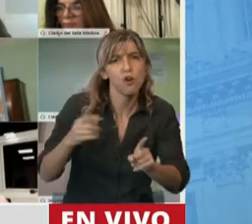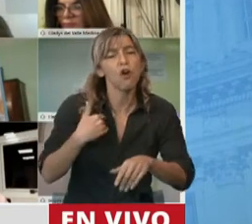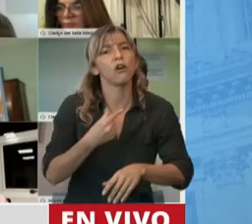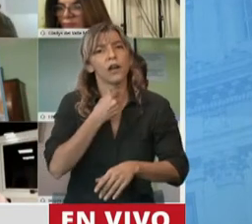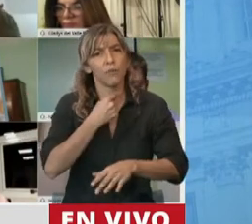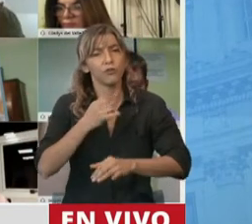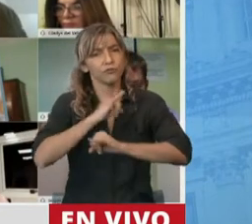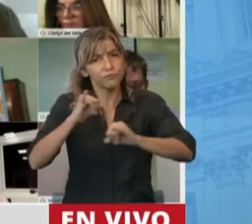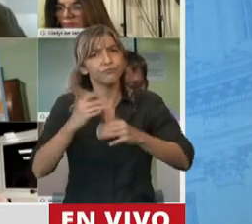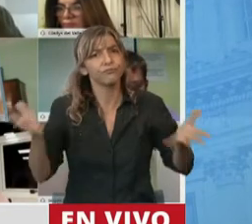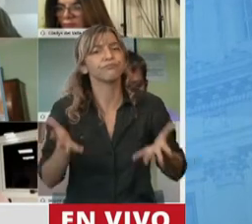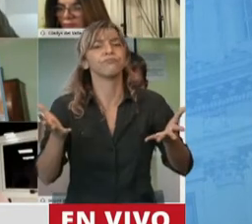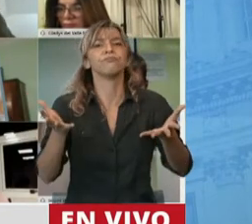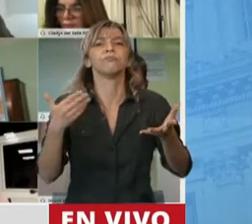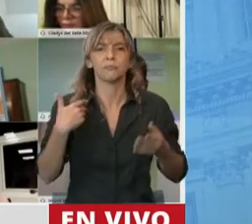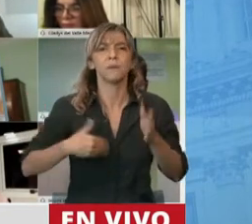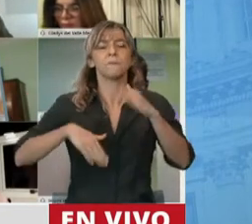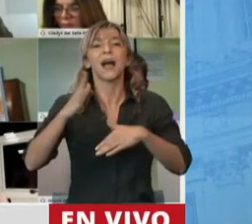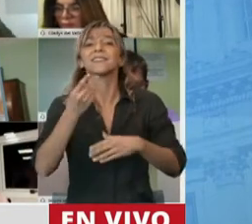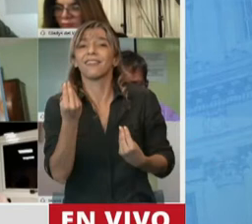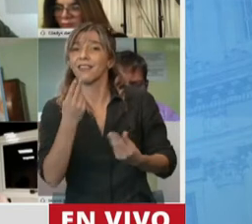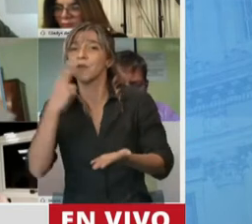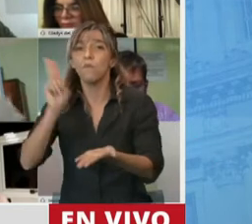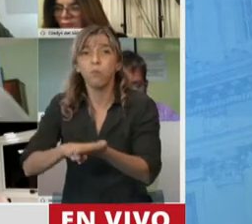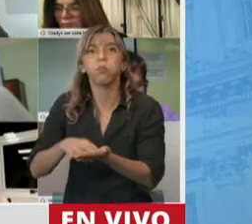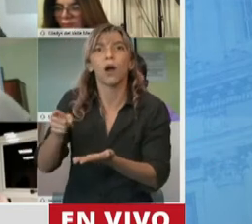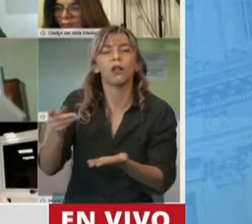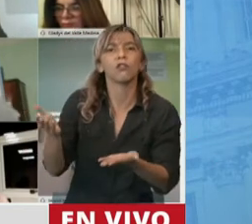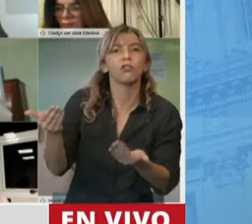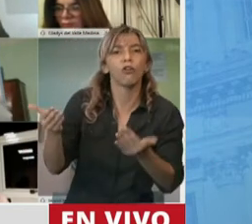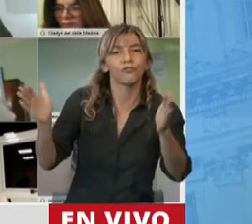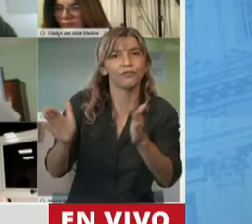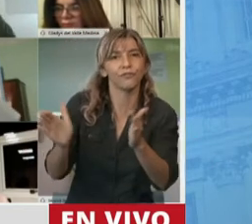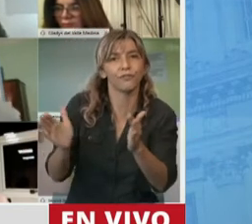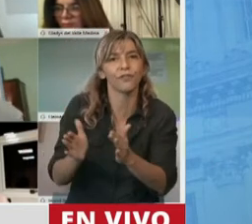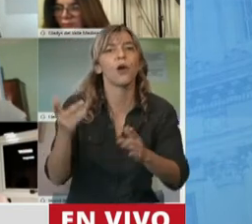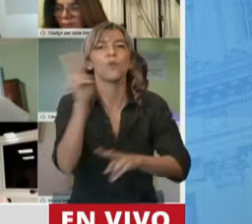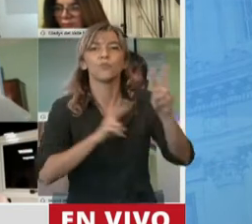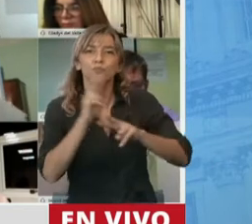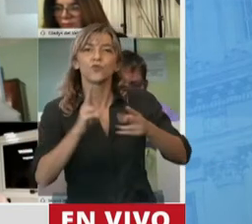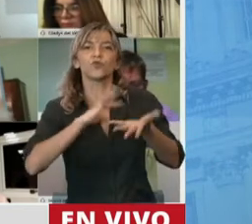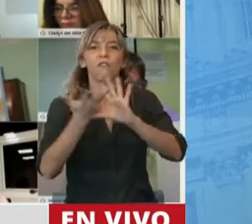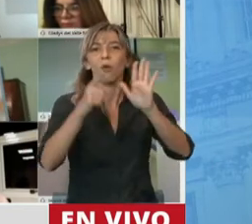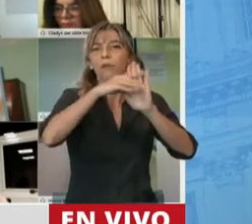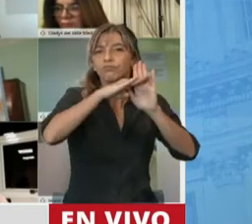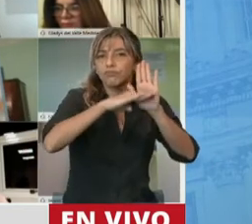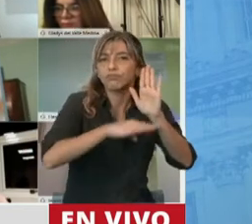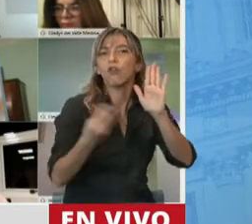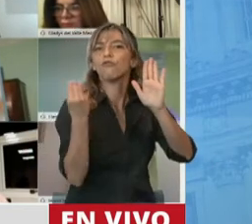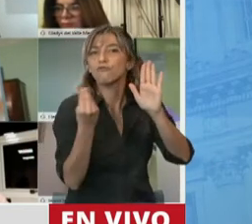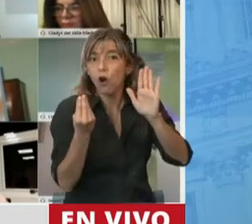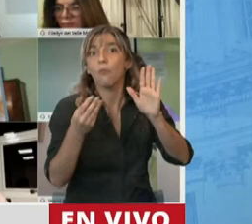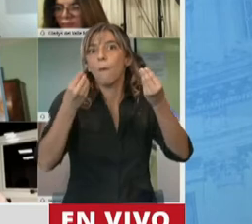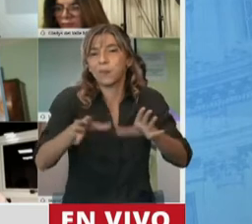ganancias y contribuciones patronales. Logramos flexibilizar los requisitos en el marco de la pandemia, porque es necesario que se ponga activa